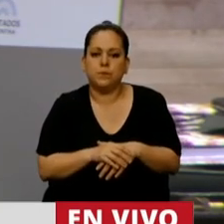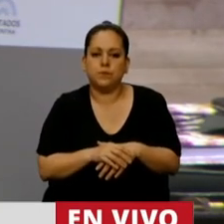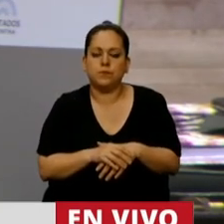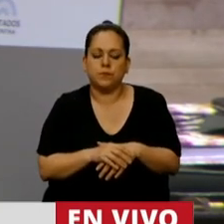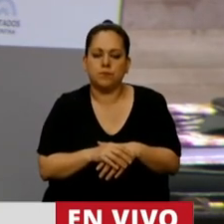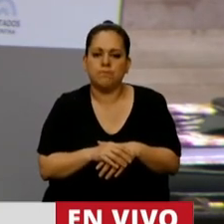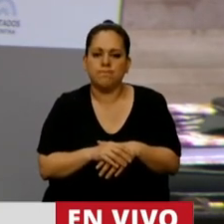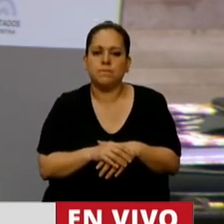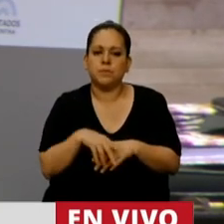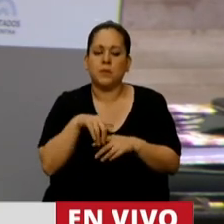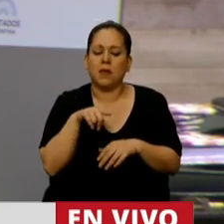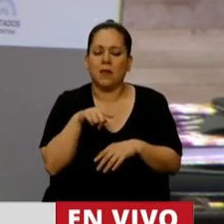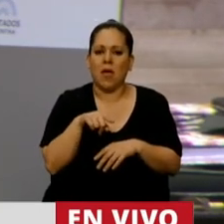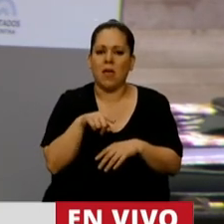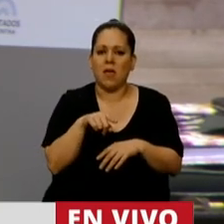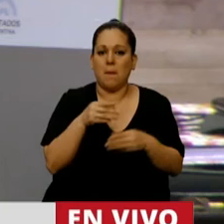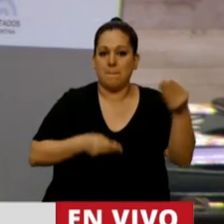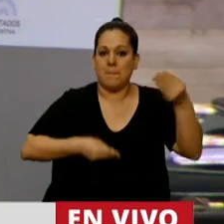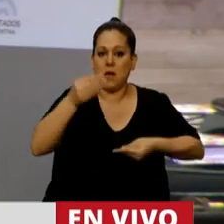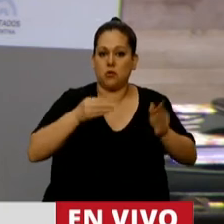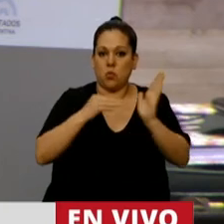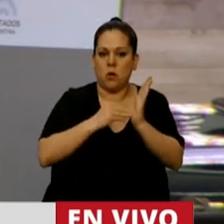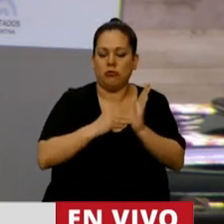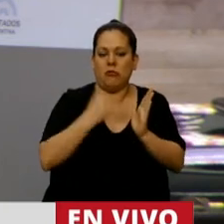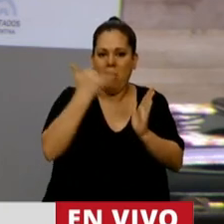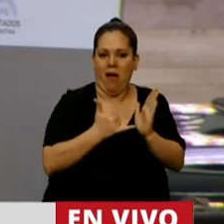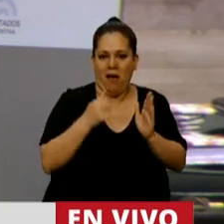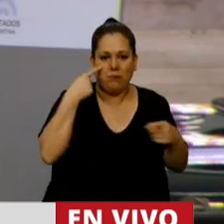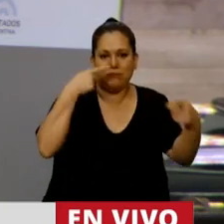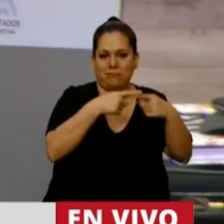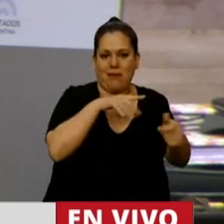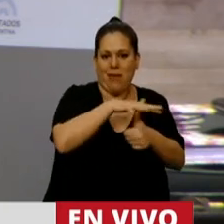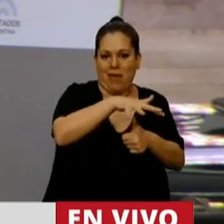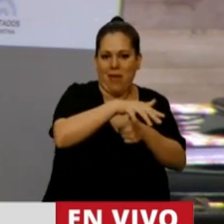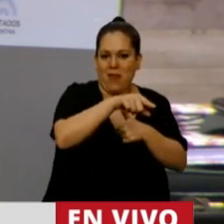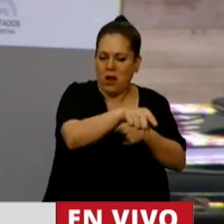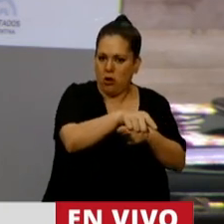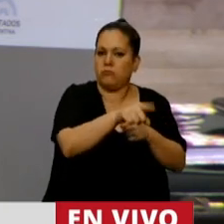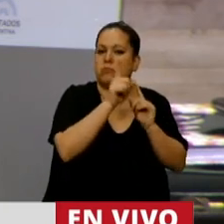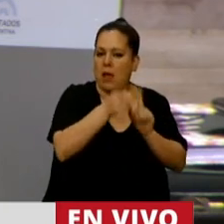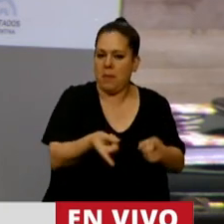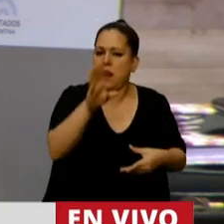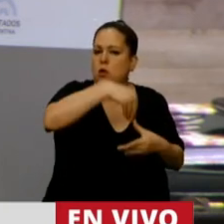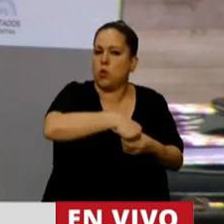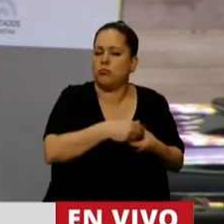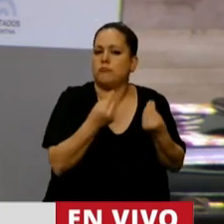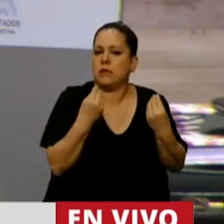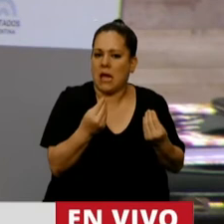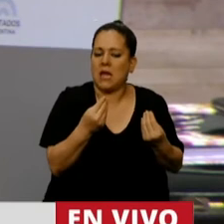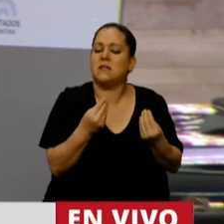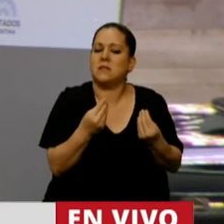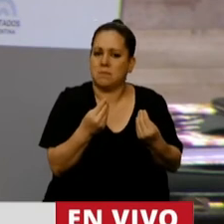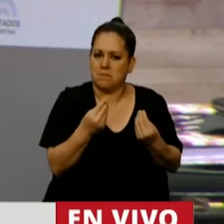Sí destacar que la idea de este presupuesto con perspectiva de género también incluyó e incluye la